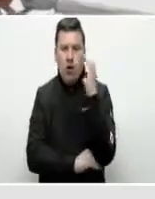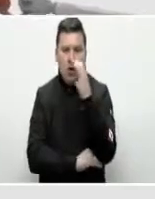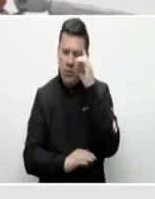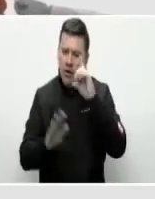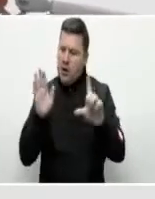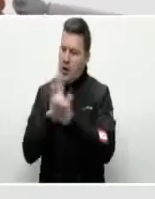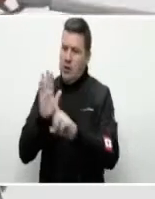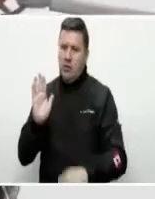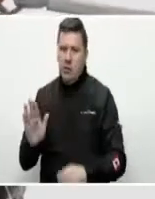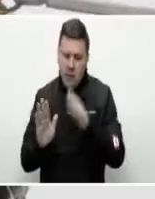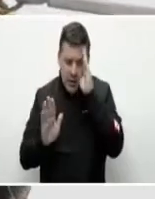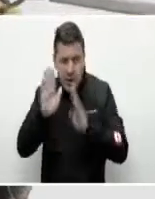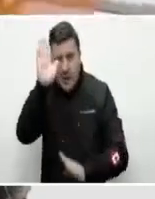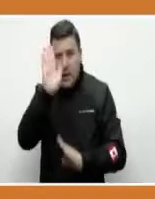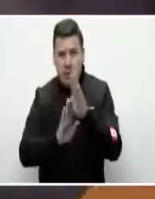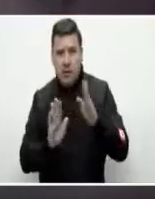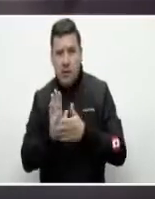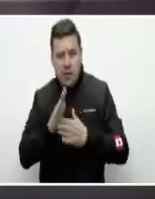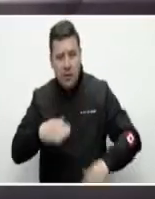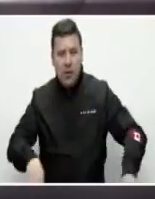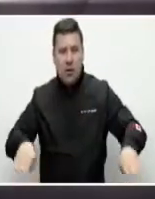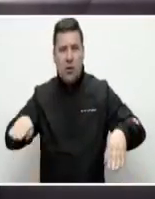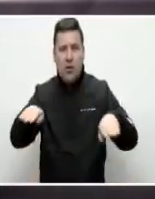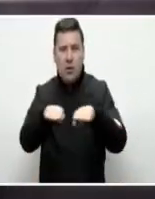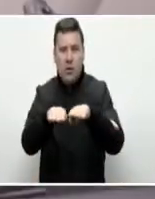legalidad, emprendimiento y equidad.